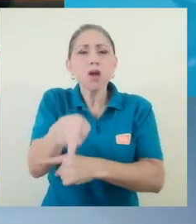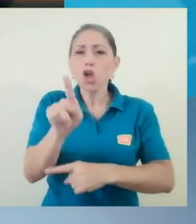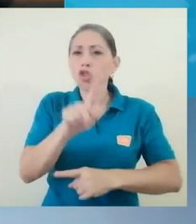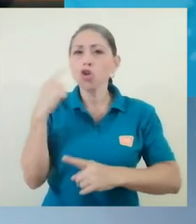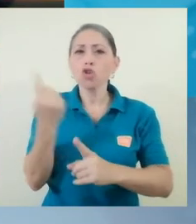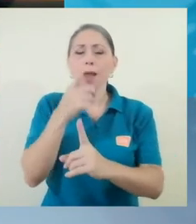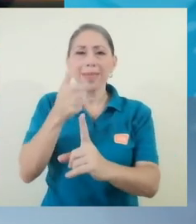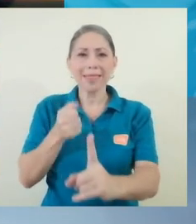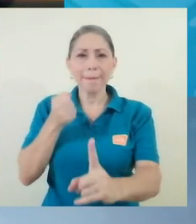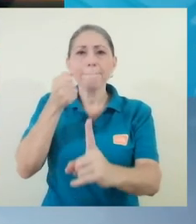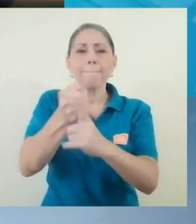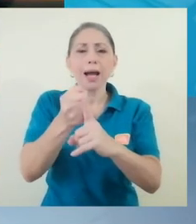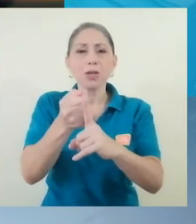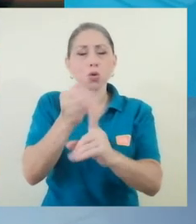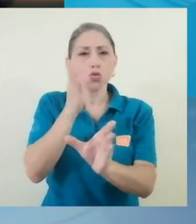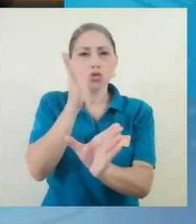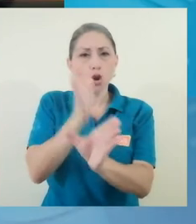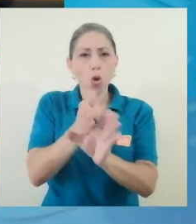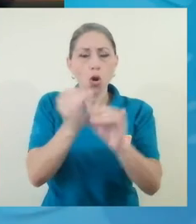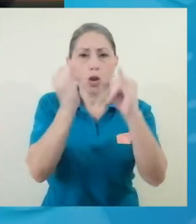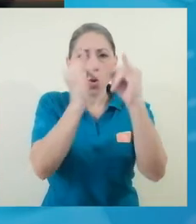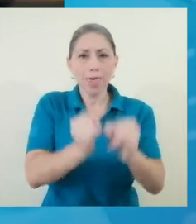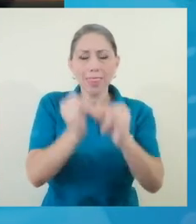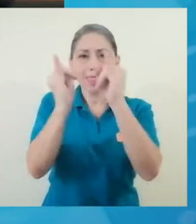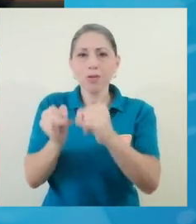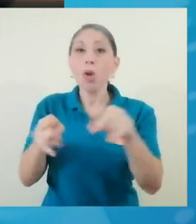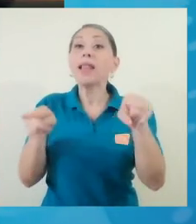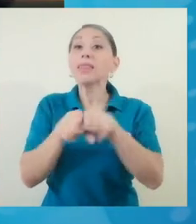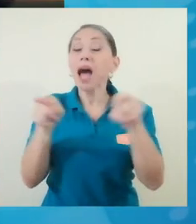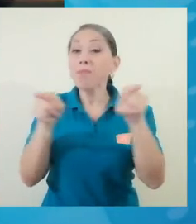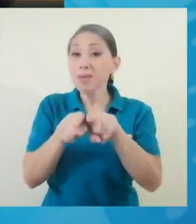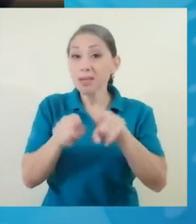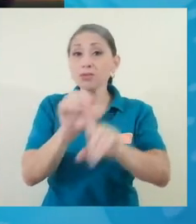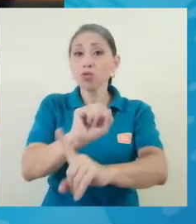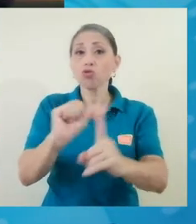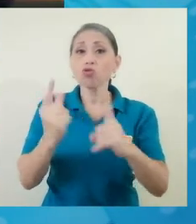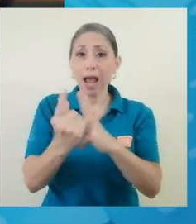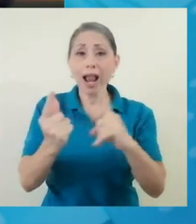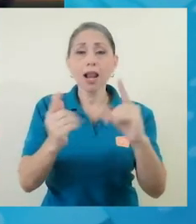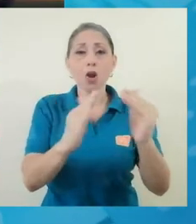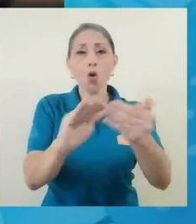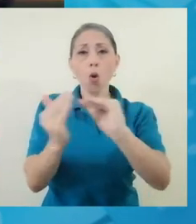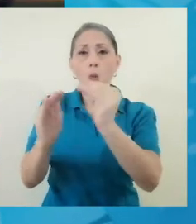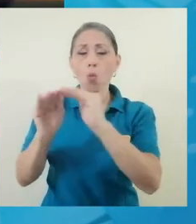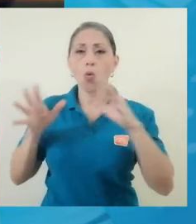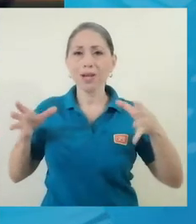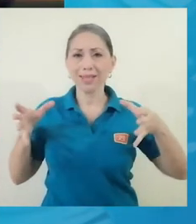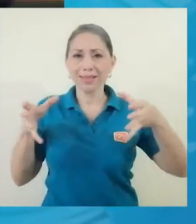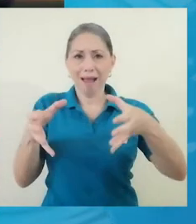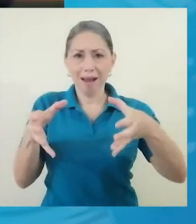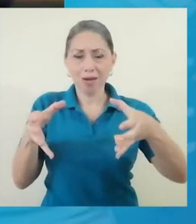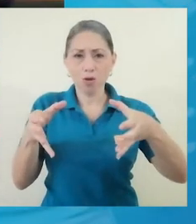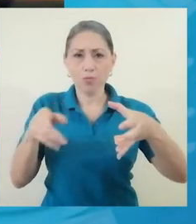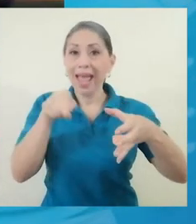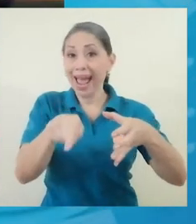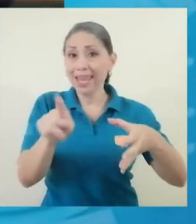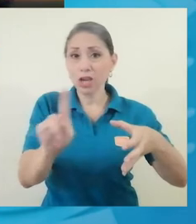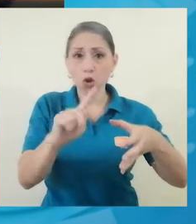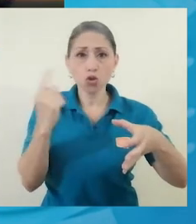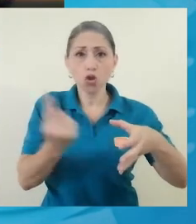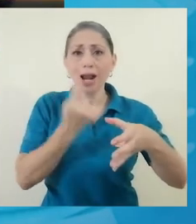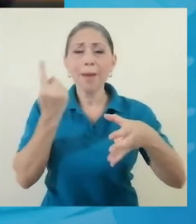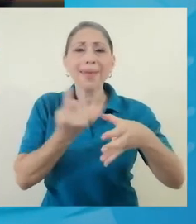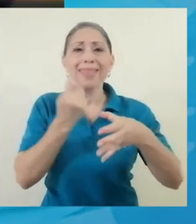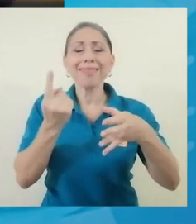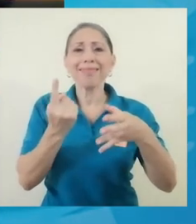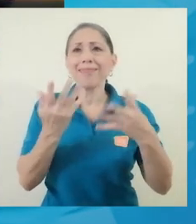psicológico e individual, sino que también hay un impacto social, comunitario, que además está implicado no solo el tema de